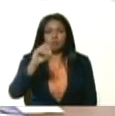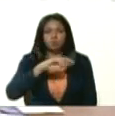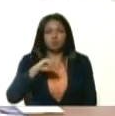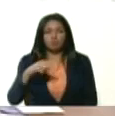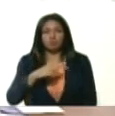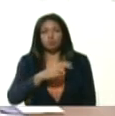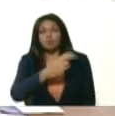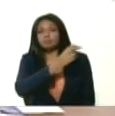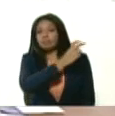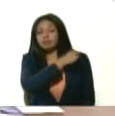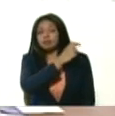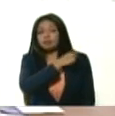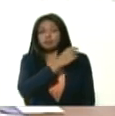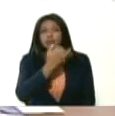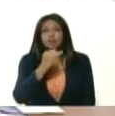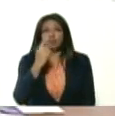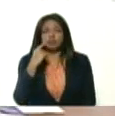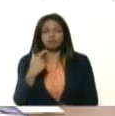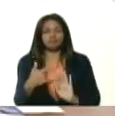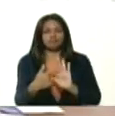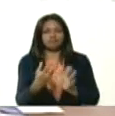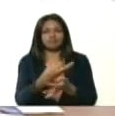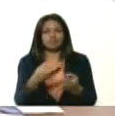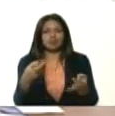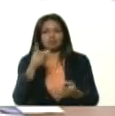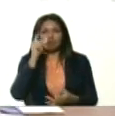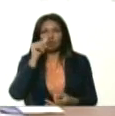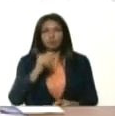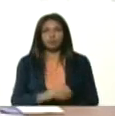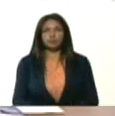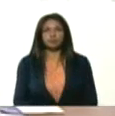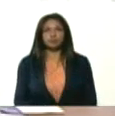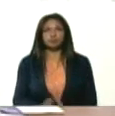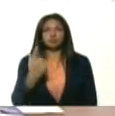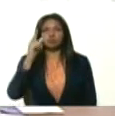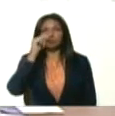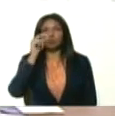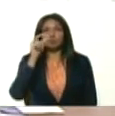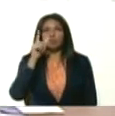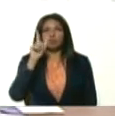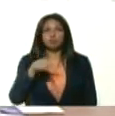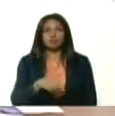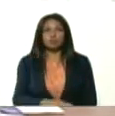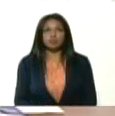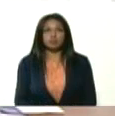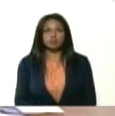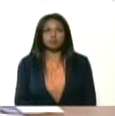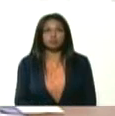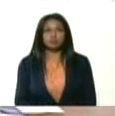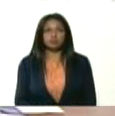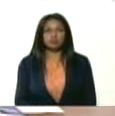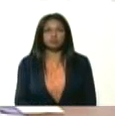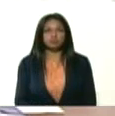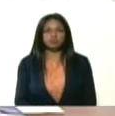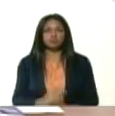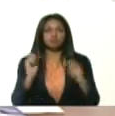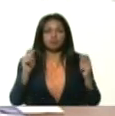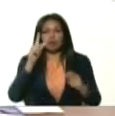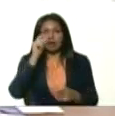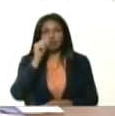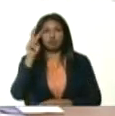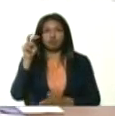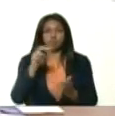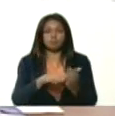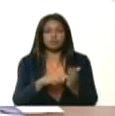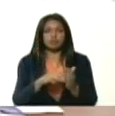ejército, un teniente coronel ejemplar, y contra un sargento. Teniente coronel de la promoción del año 2000,